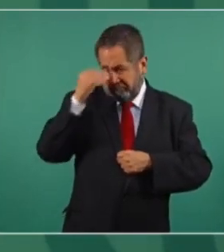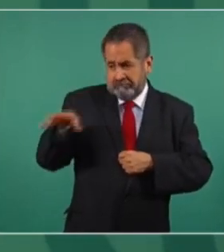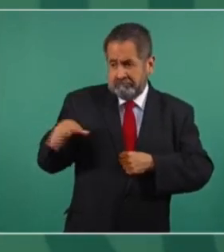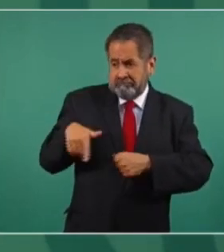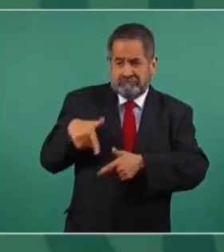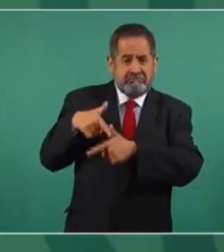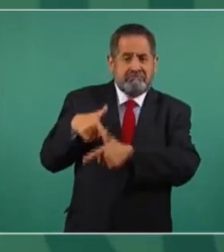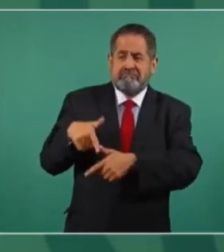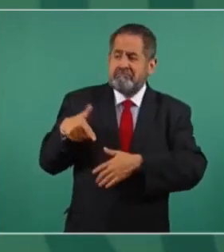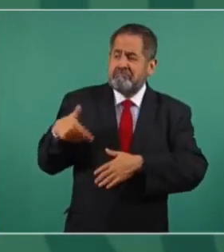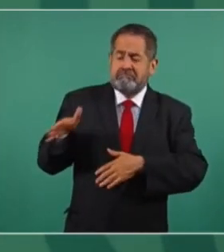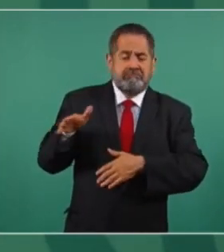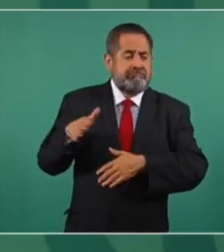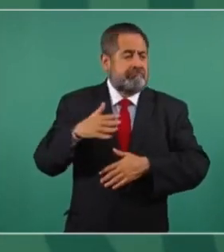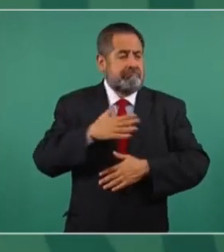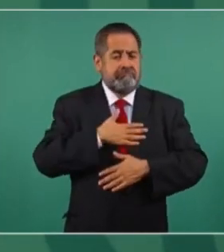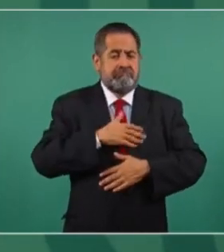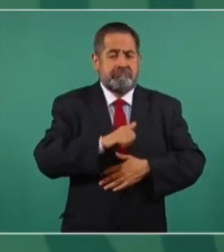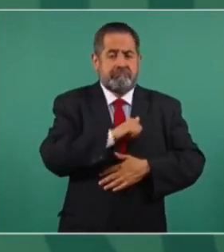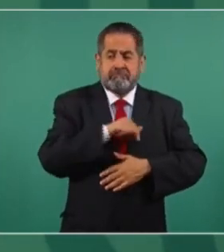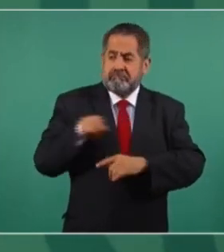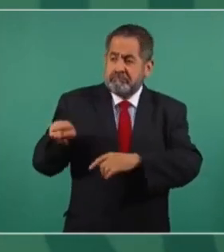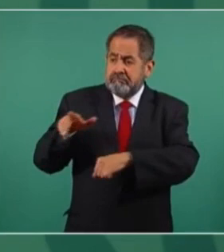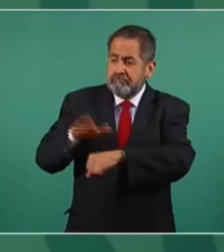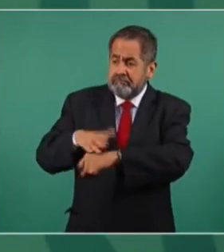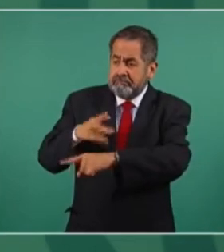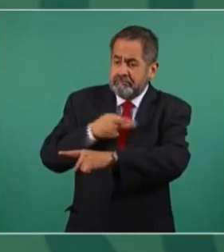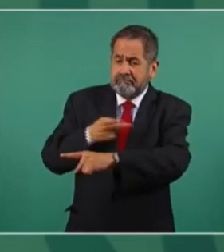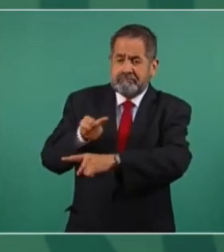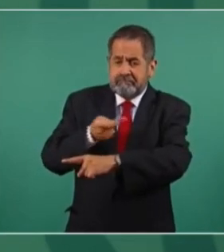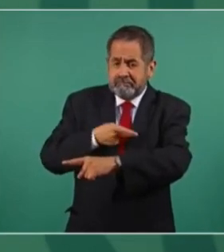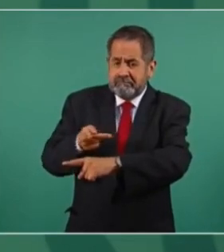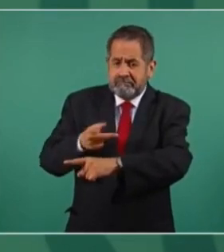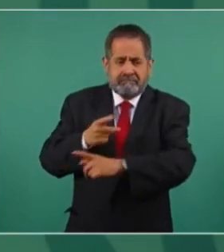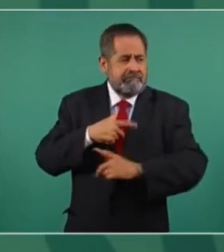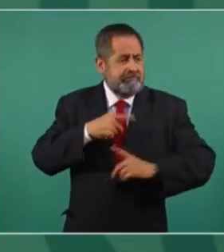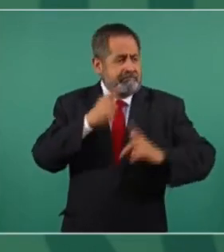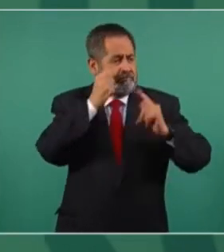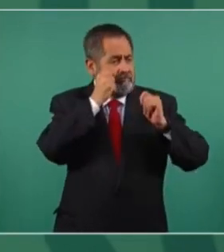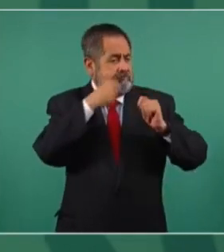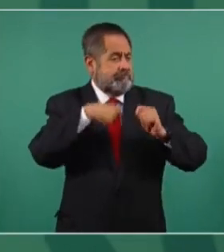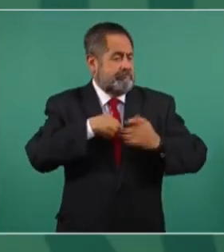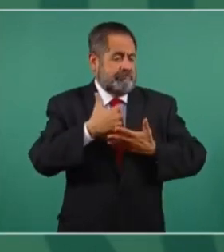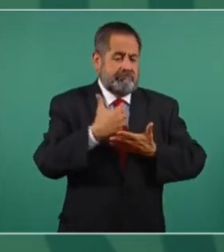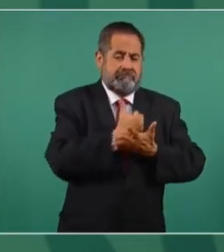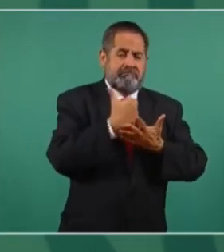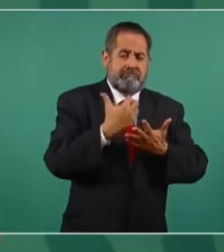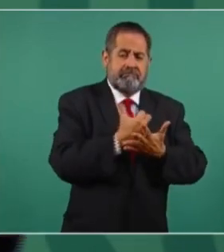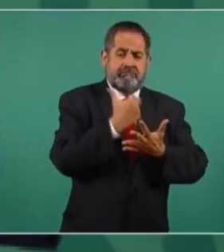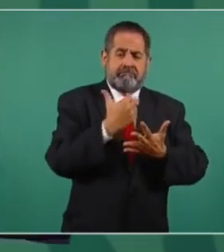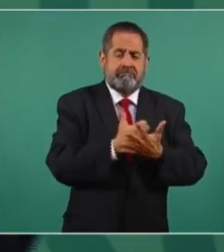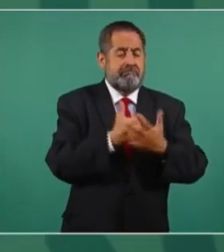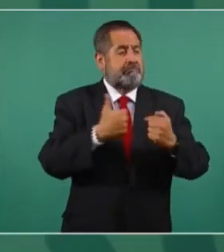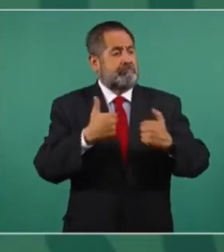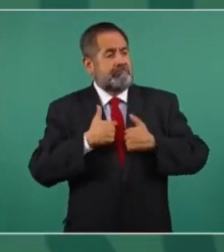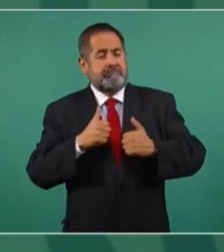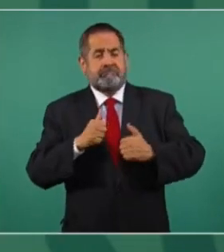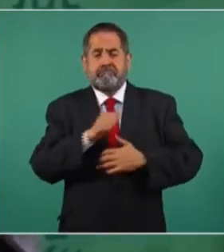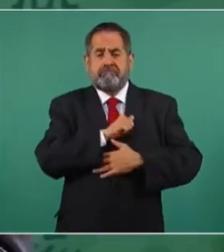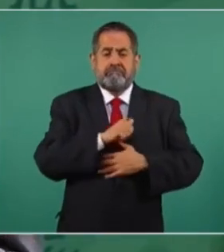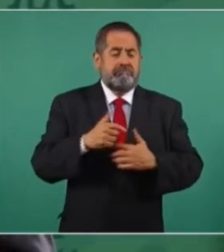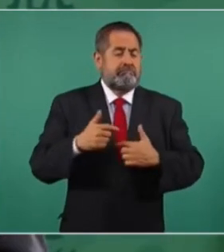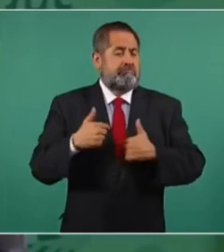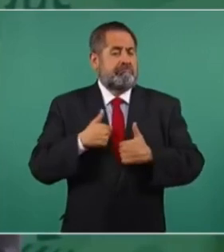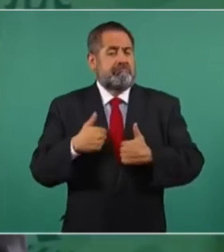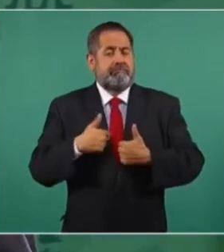siga empobreciendo, porque yo